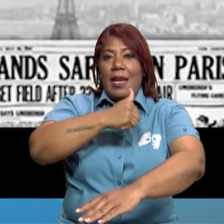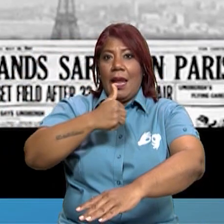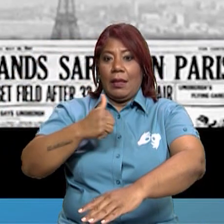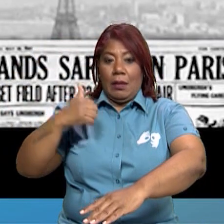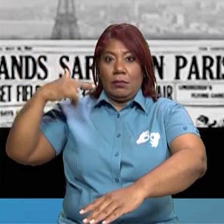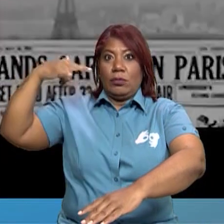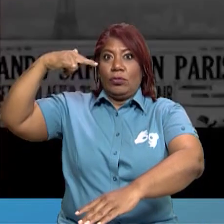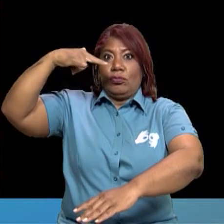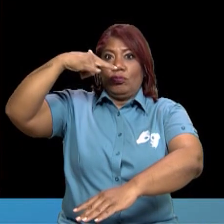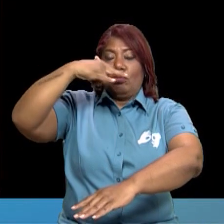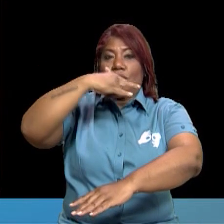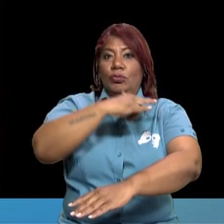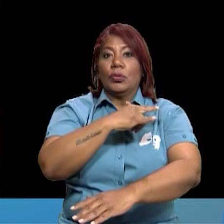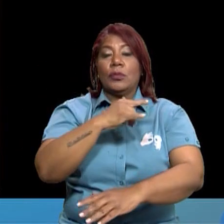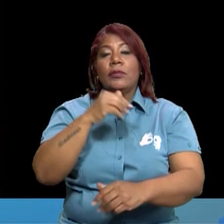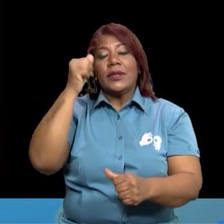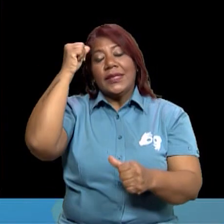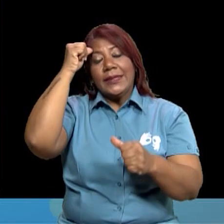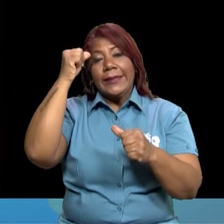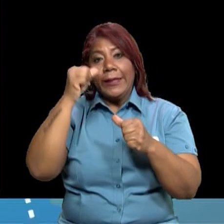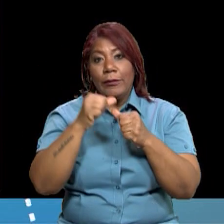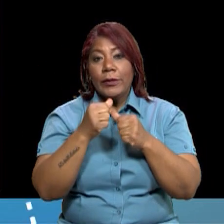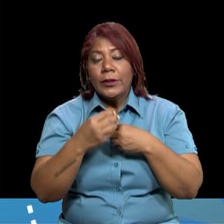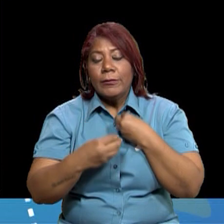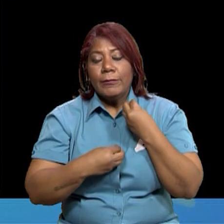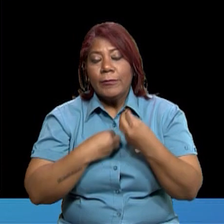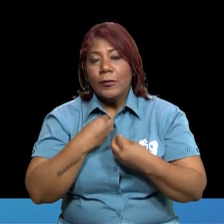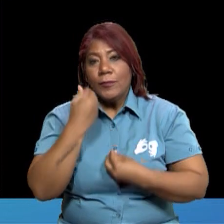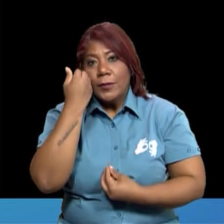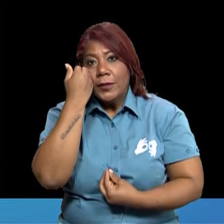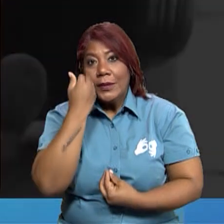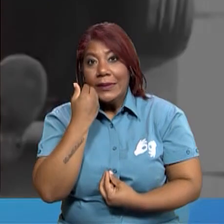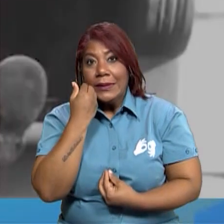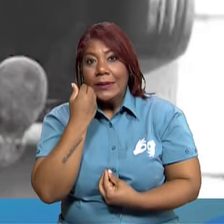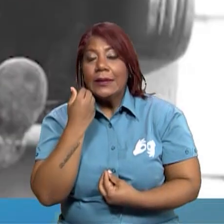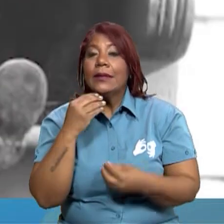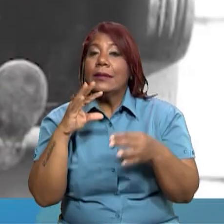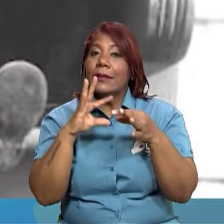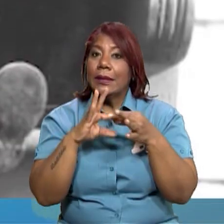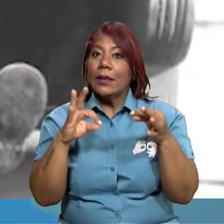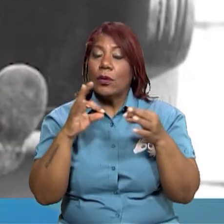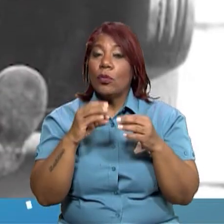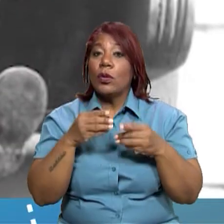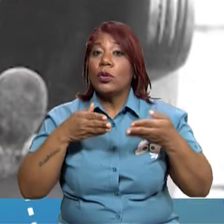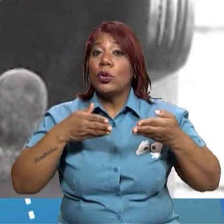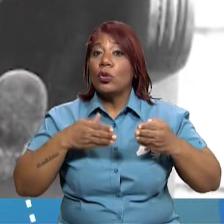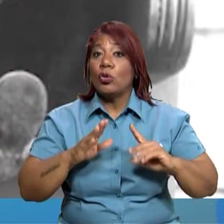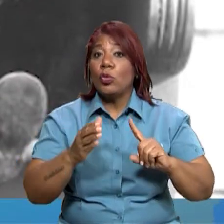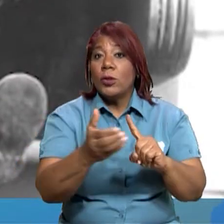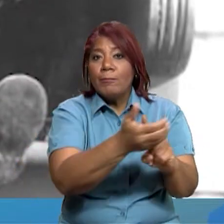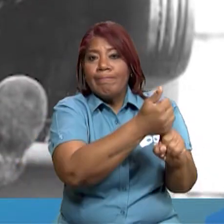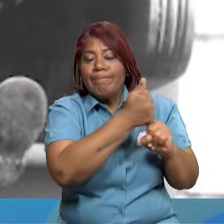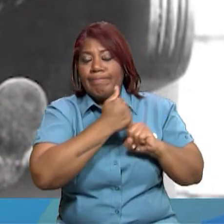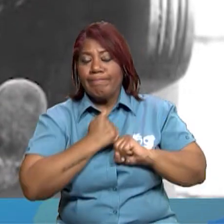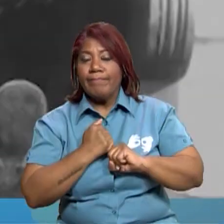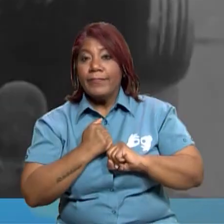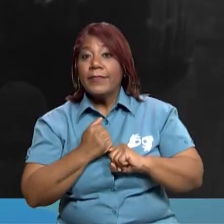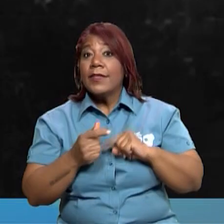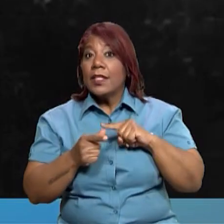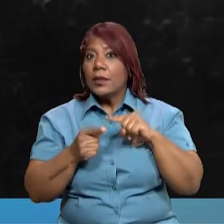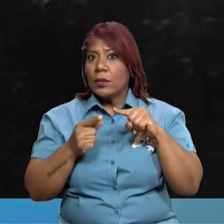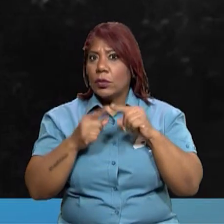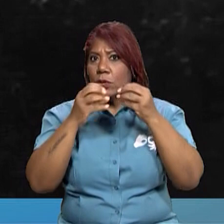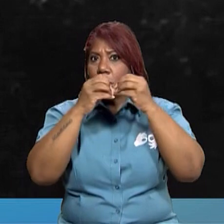También se le recuerda por el trágico secuestro de su hijo. De ese hecho, curiosamente, nacería la conocida